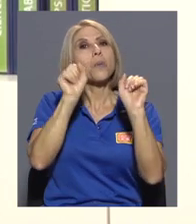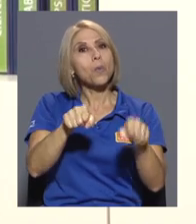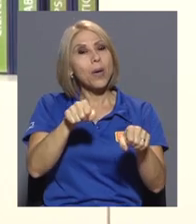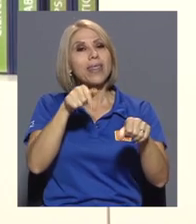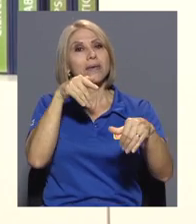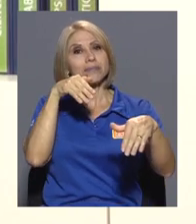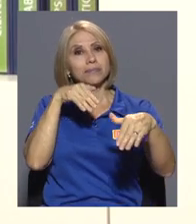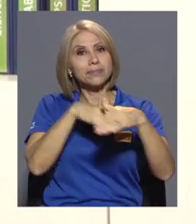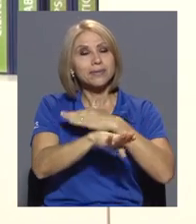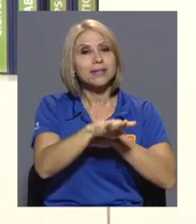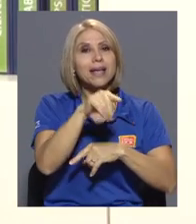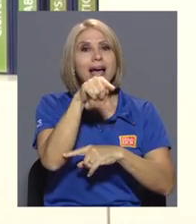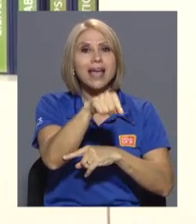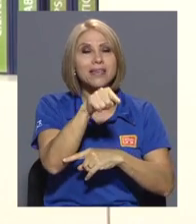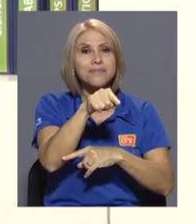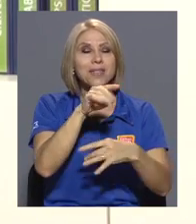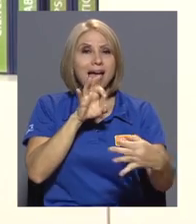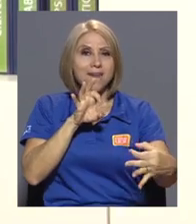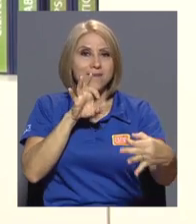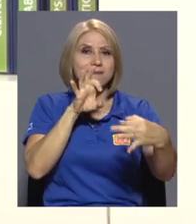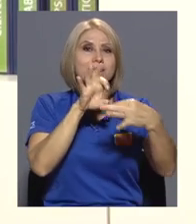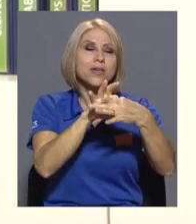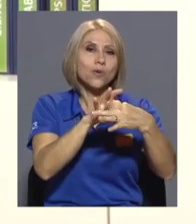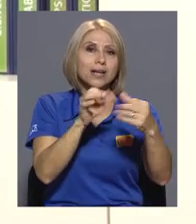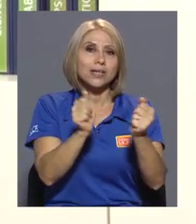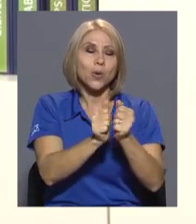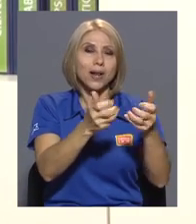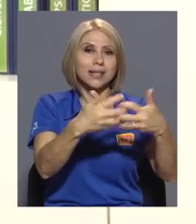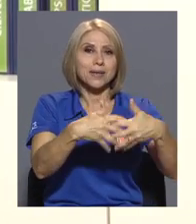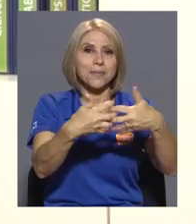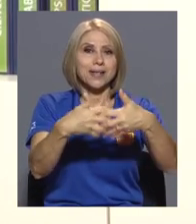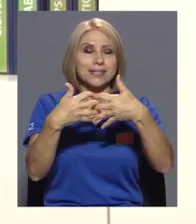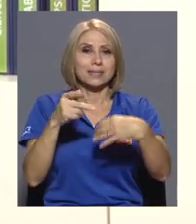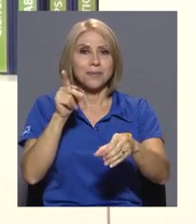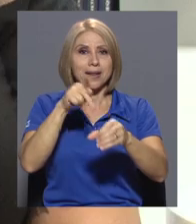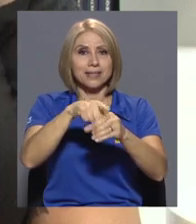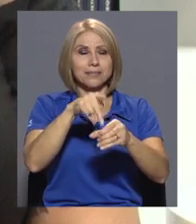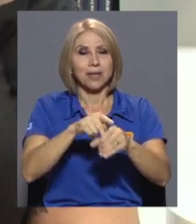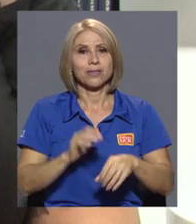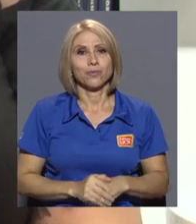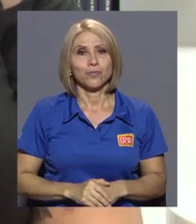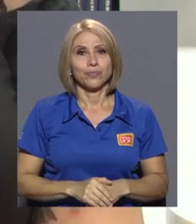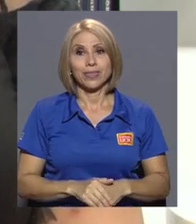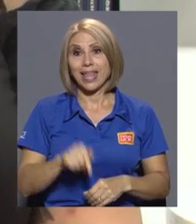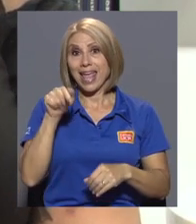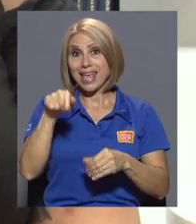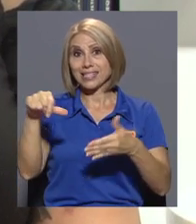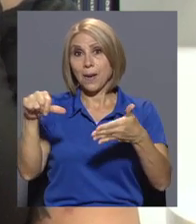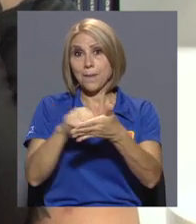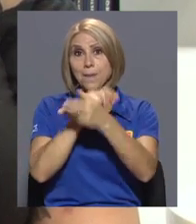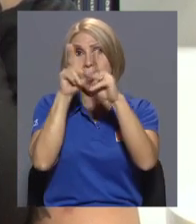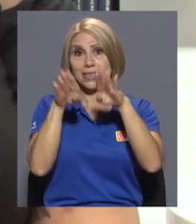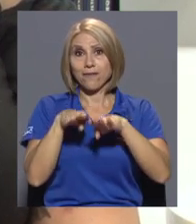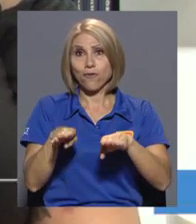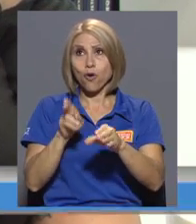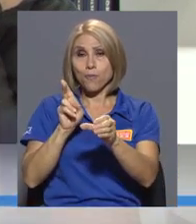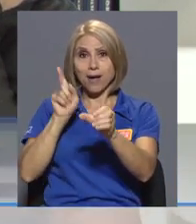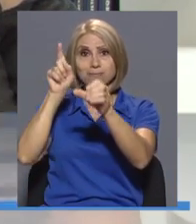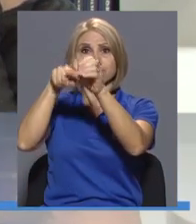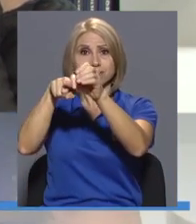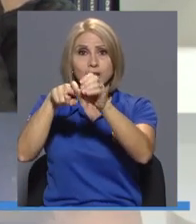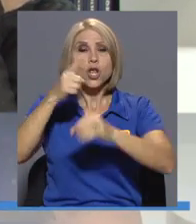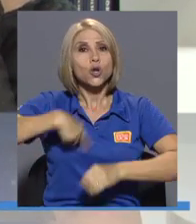a vincularse directamente con las empresas que están participando. Esta plataforma, nosotros como estudiantes,